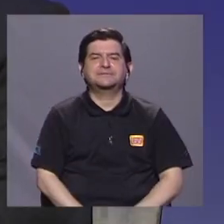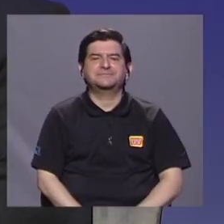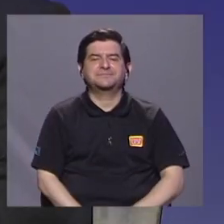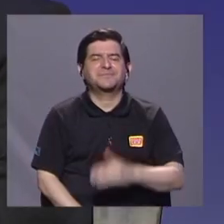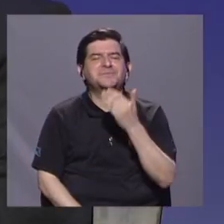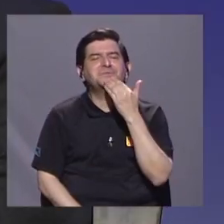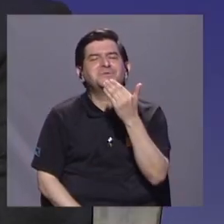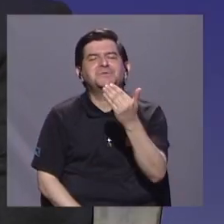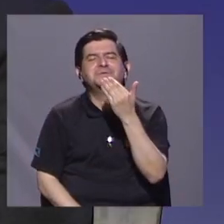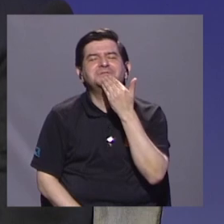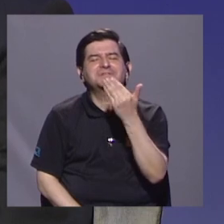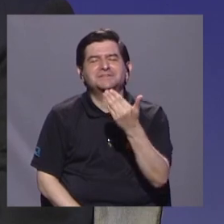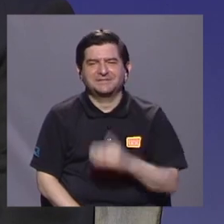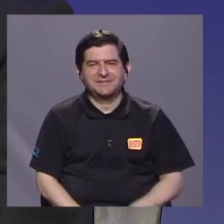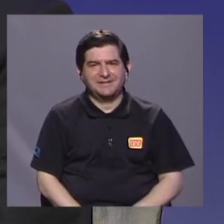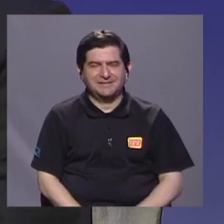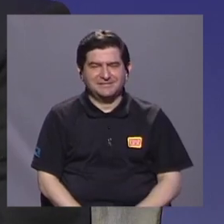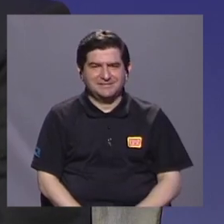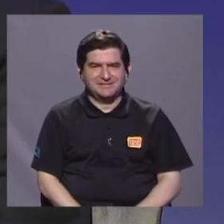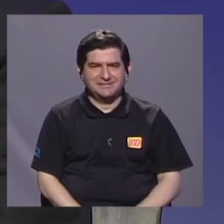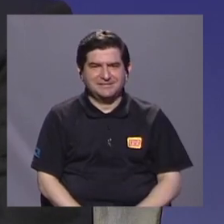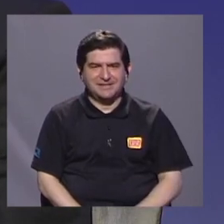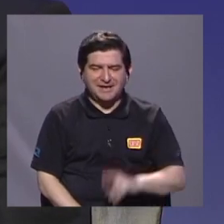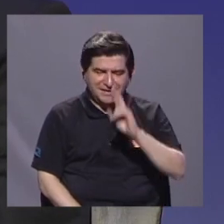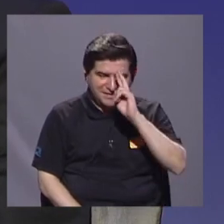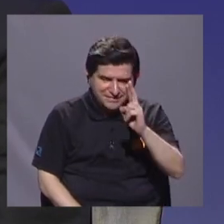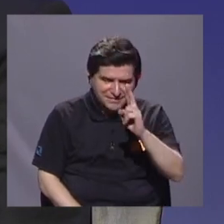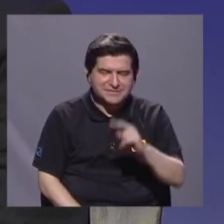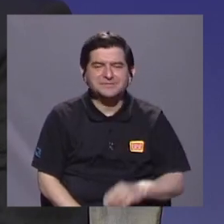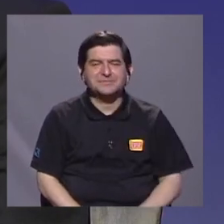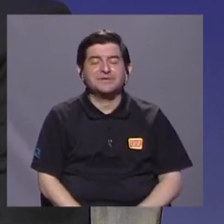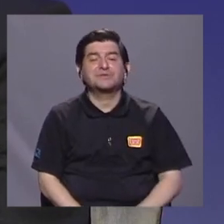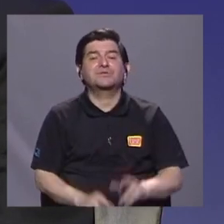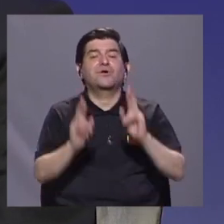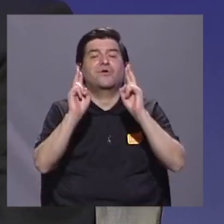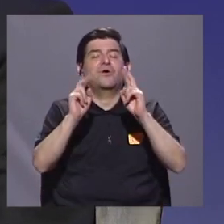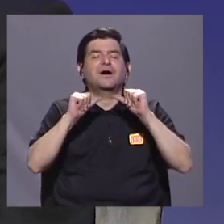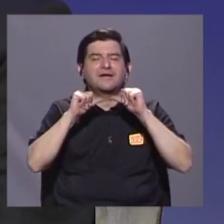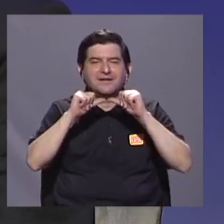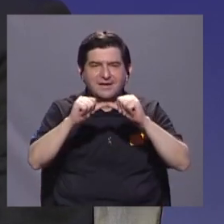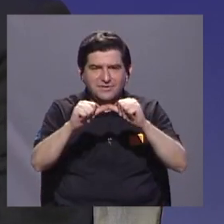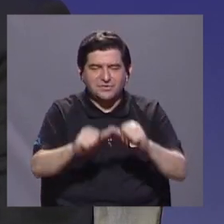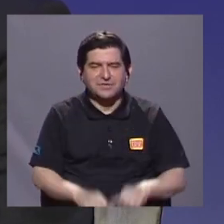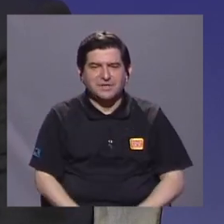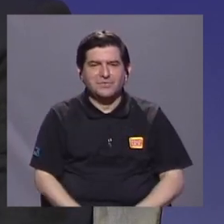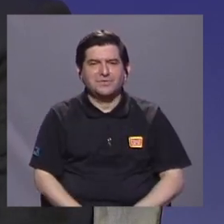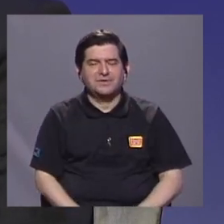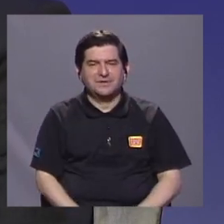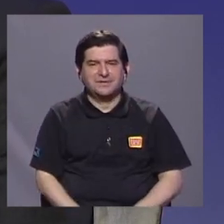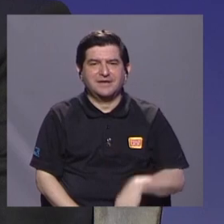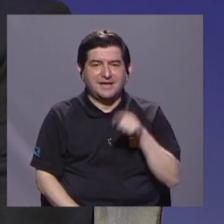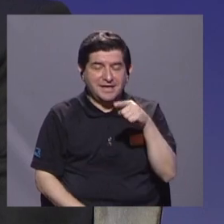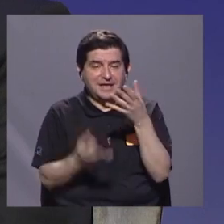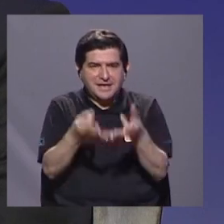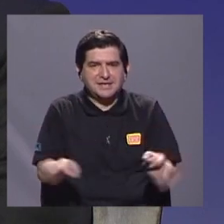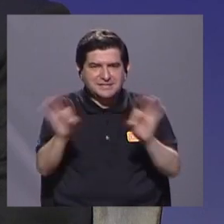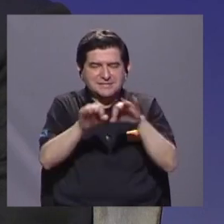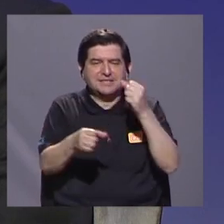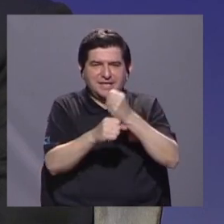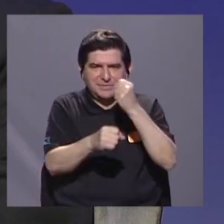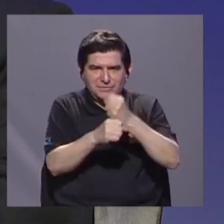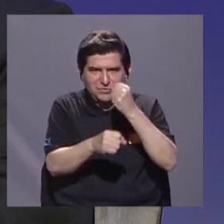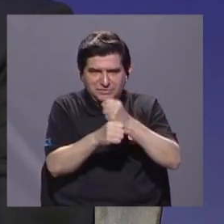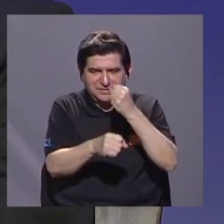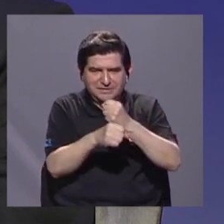agradecemos muchísimo mi respeto y admiración y ojalá que continúen y no desmayen en este importante esfuerzo.